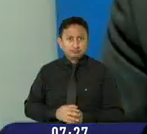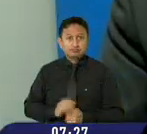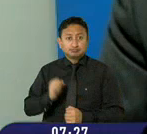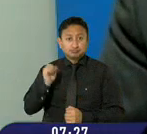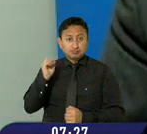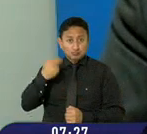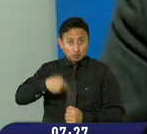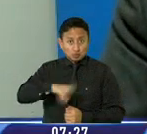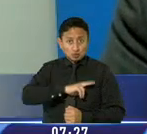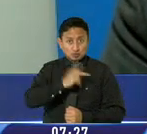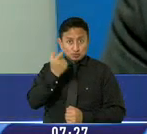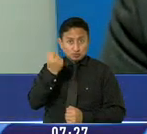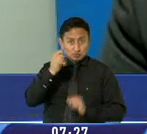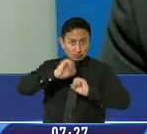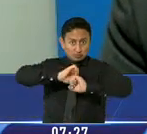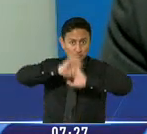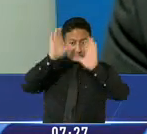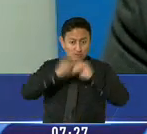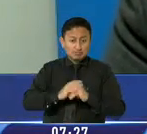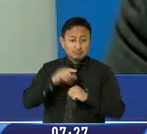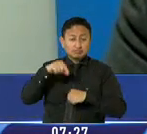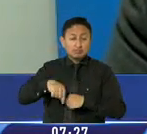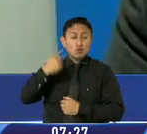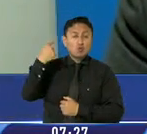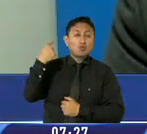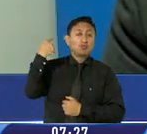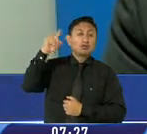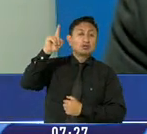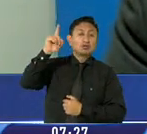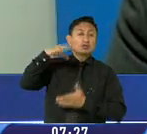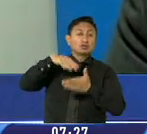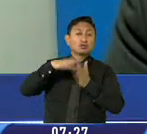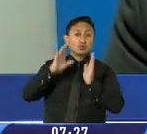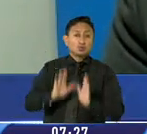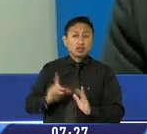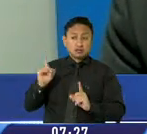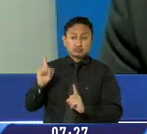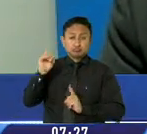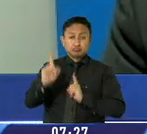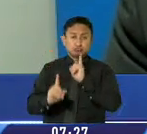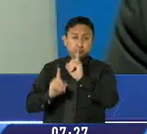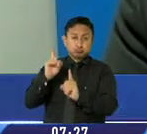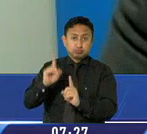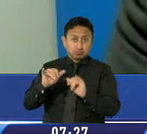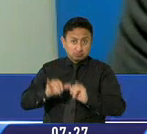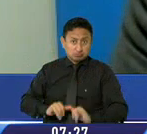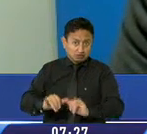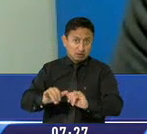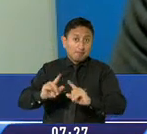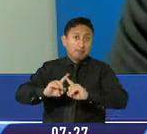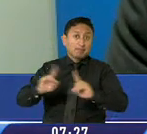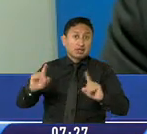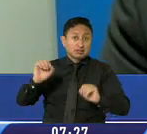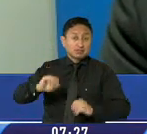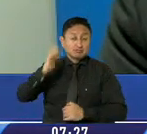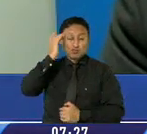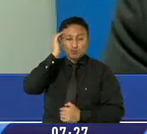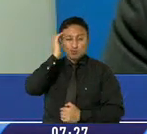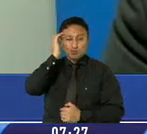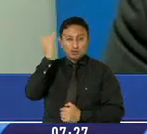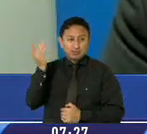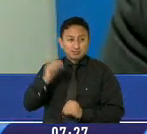que el millón de estudiantes que están asistiendo ahorita de manera presencial lo van a seguir haciendo, pero nos preocupa a nosotros